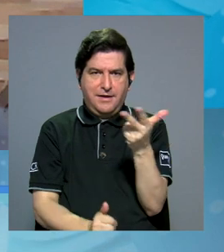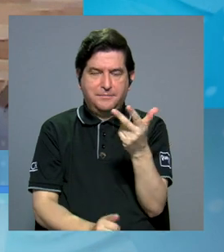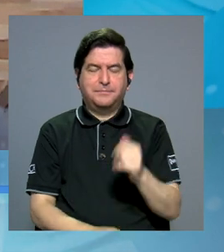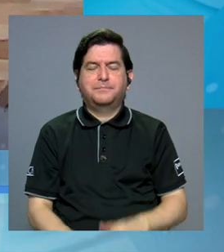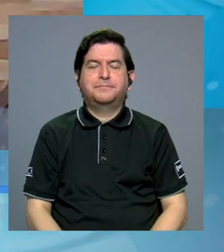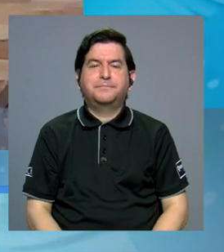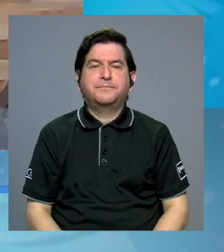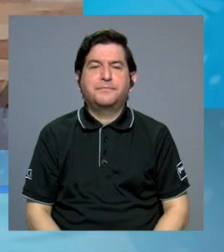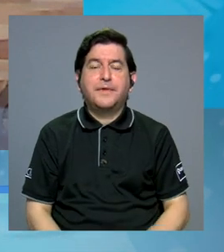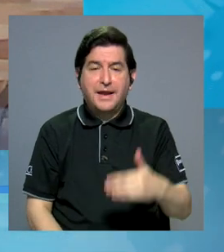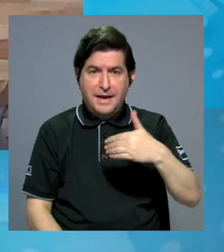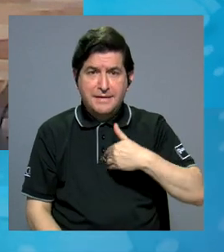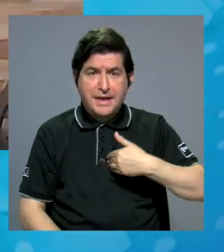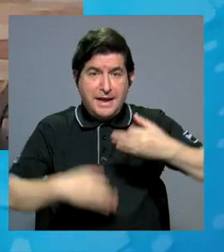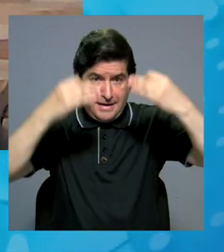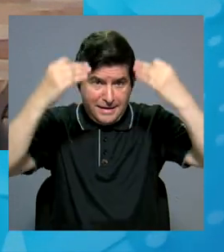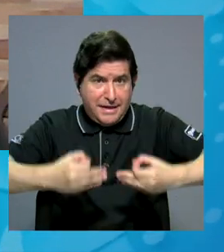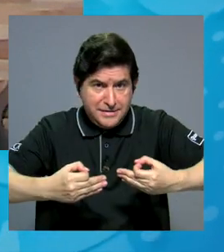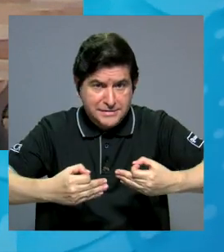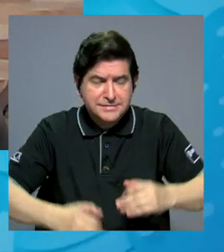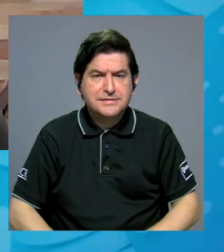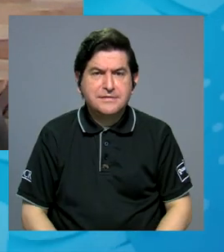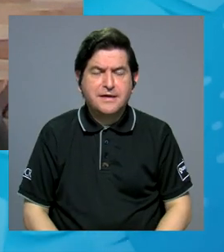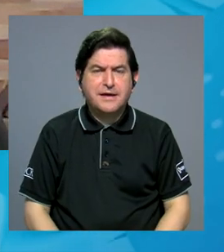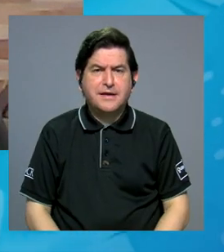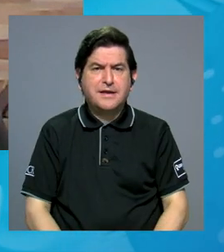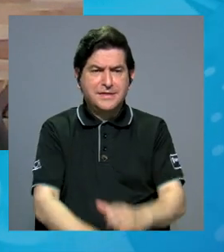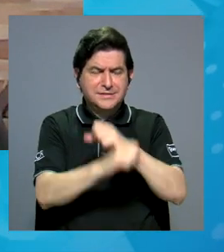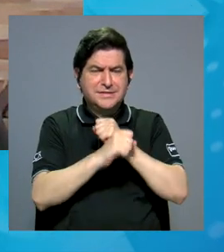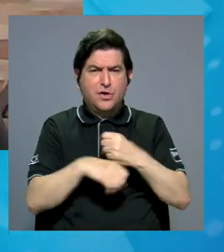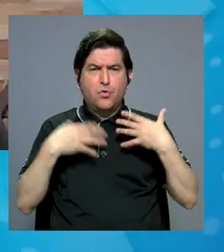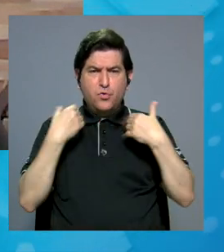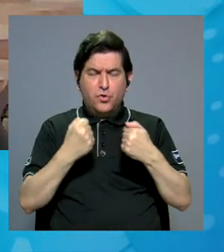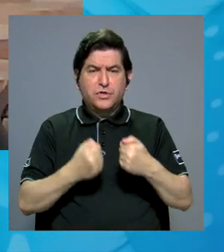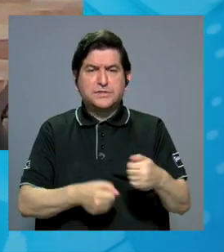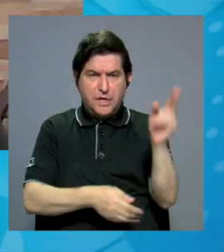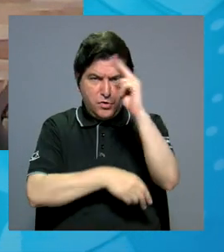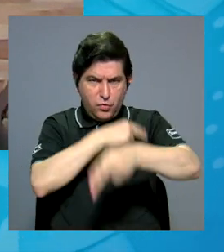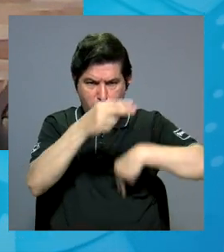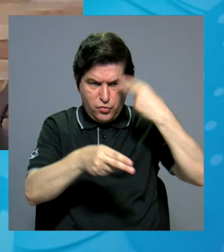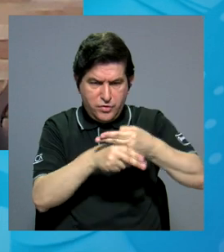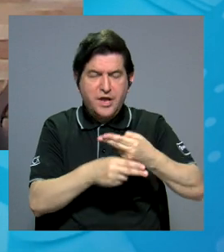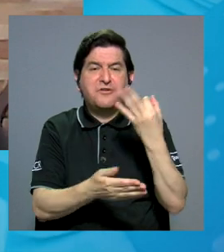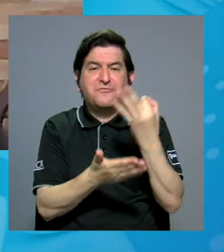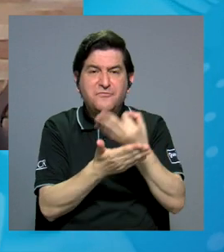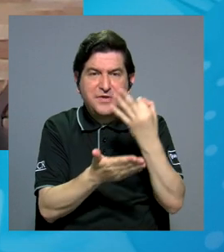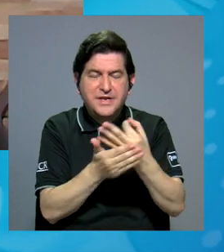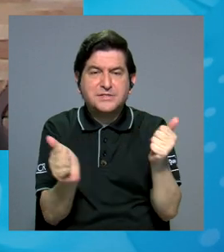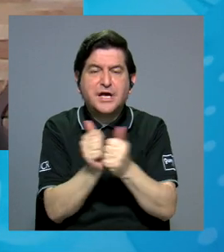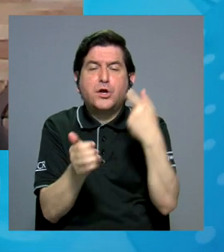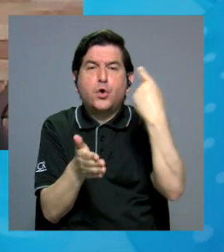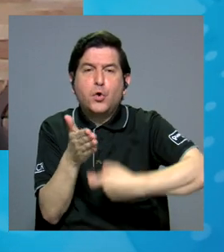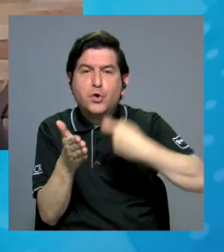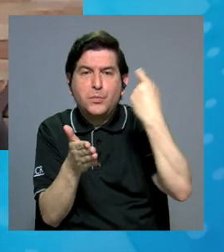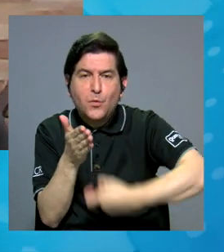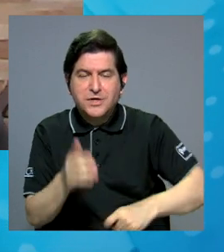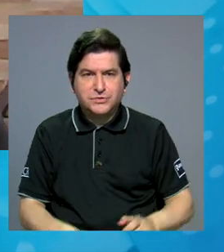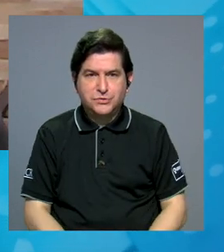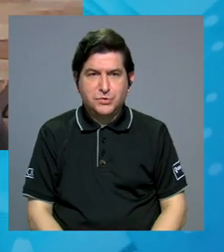Tendría que tomar decisiones del seguro de salud, que es universal, lo tiene que financiar con impuestos